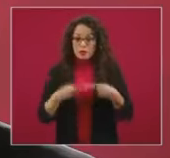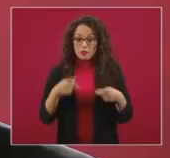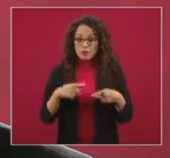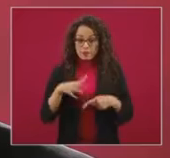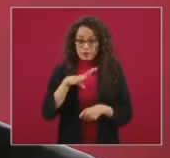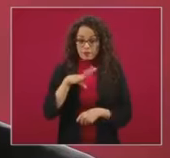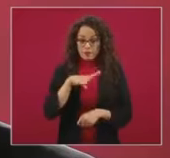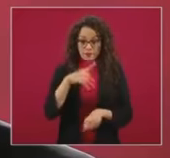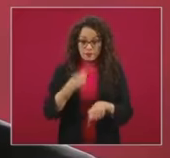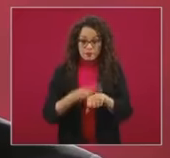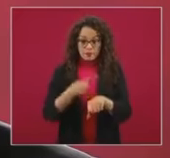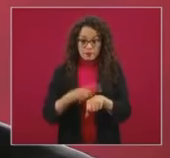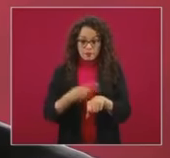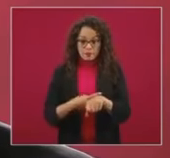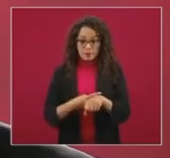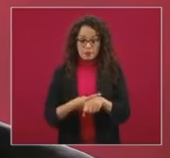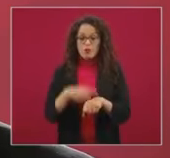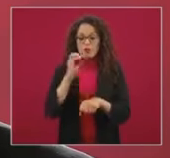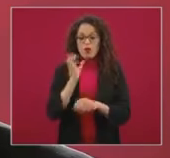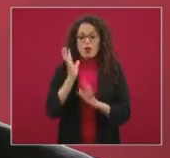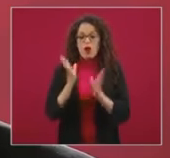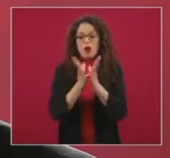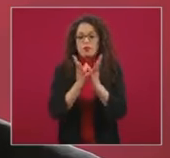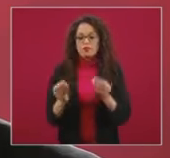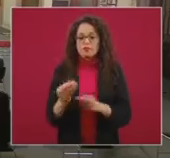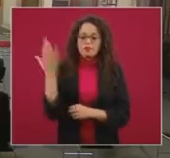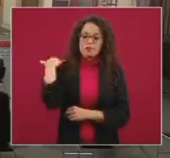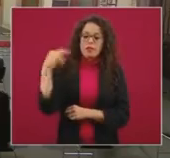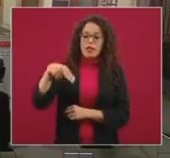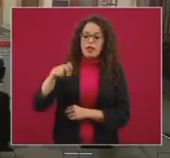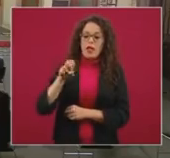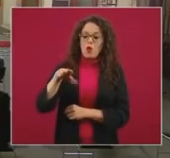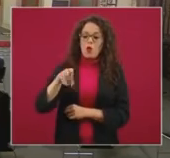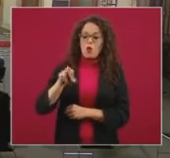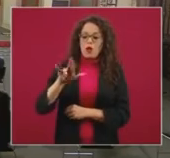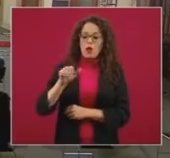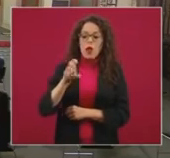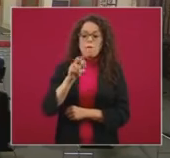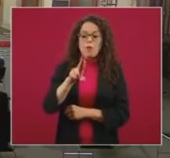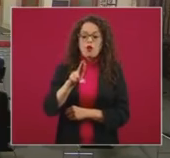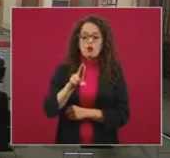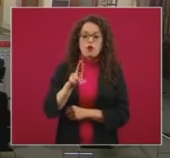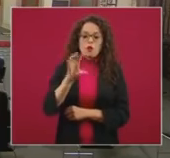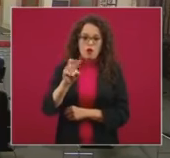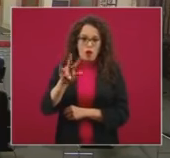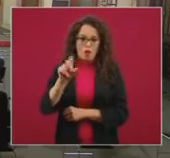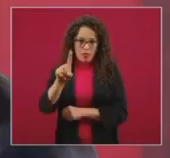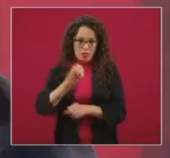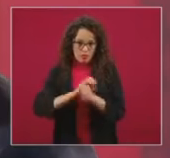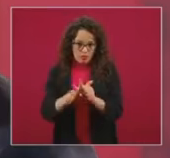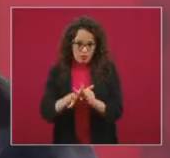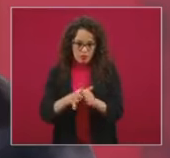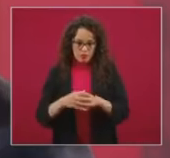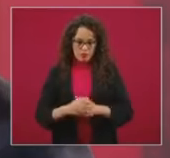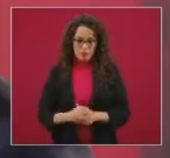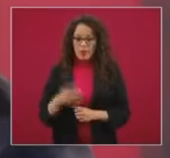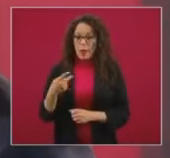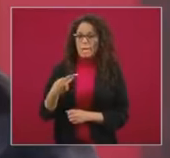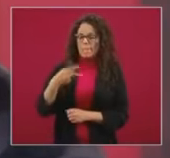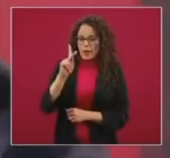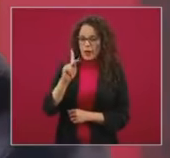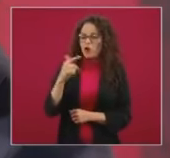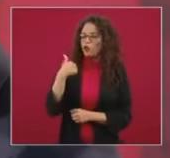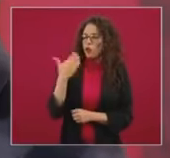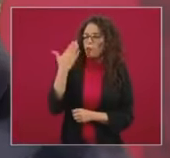que han salido de una neumonía por COVID lo que sí es que quizá vale la pena y le vamos a pedir al doctor